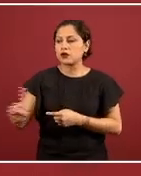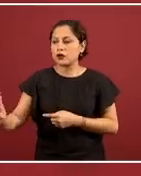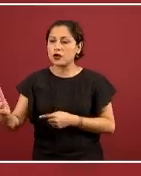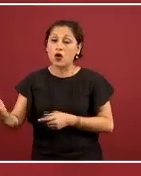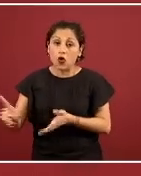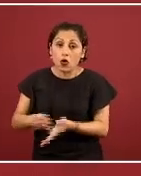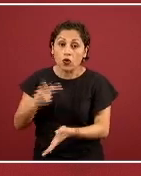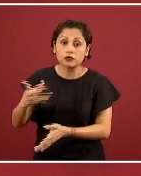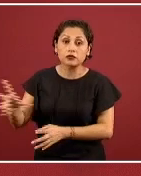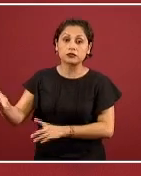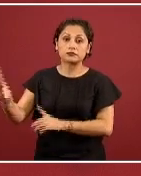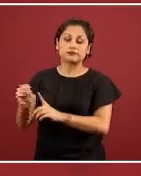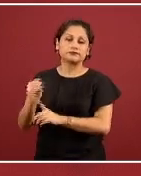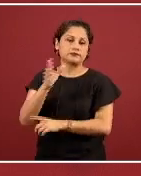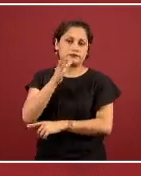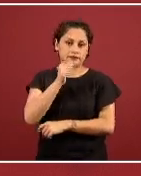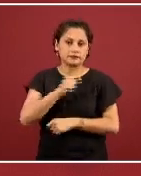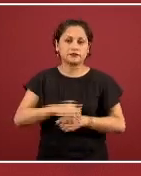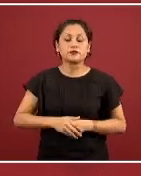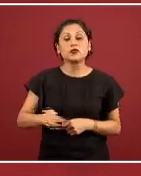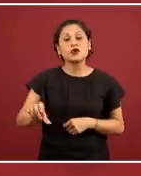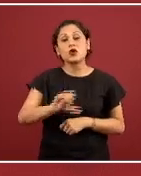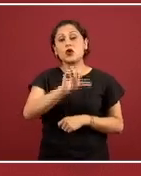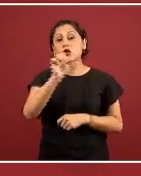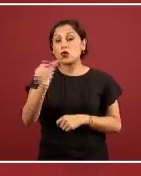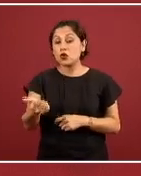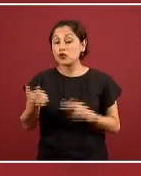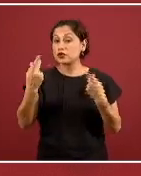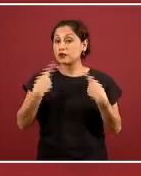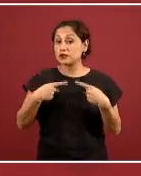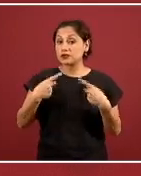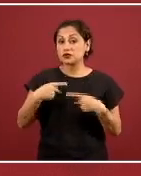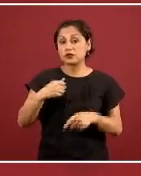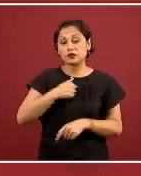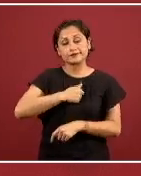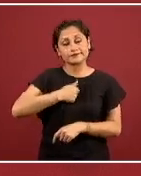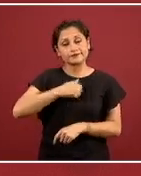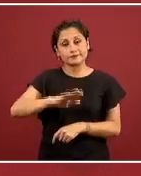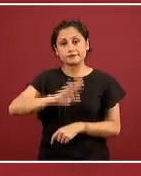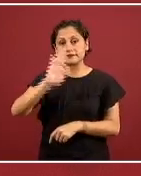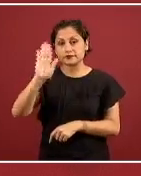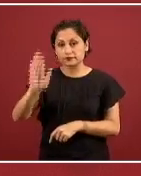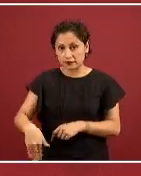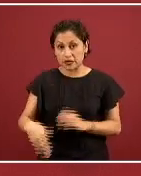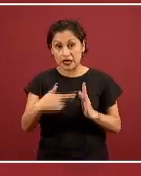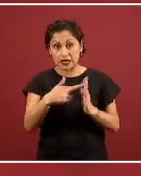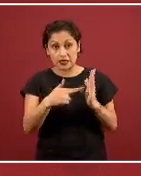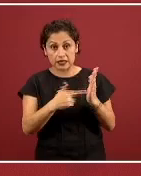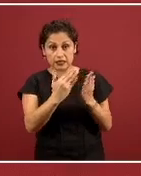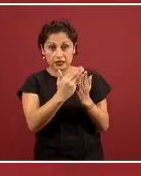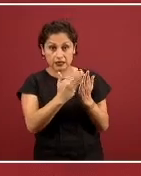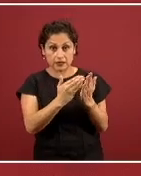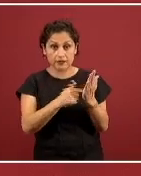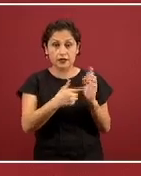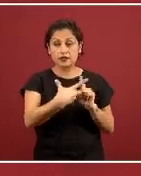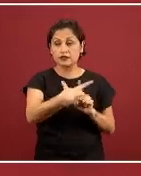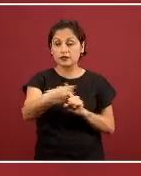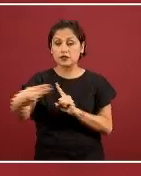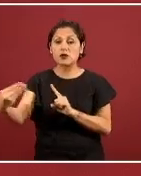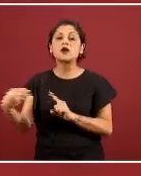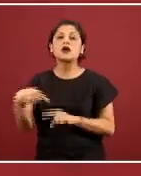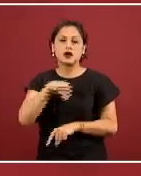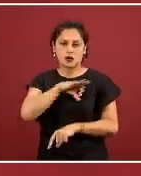por la enfermedad. En relación a las personas que lamentablemente fallecen, efectivamente, el lineamiento de vigilancia epidemiológica permite la toma de